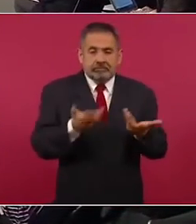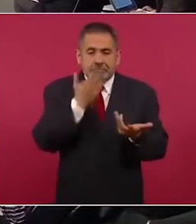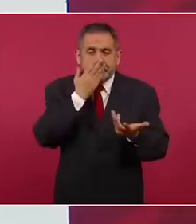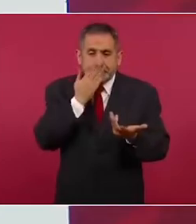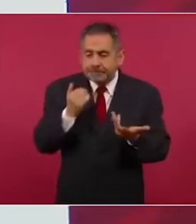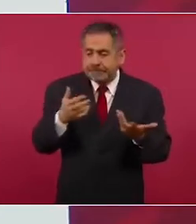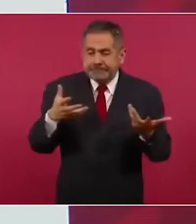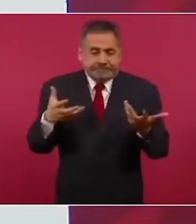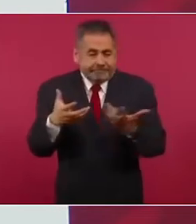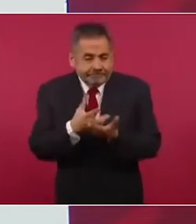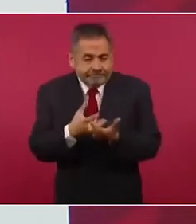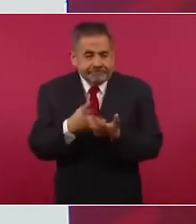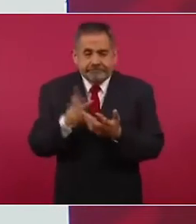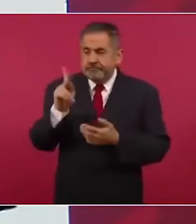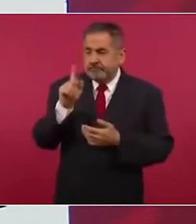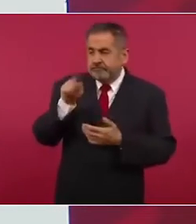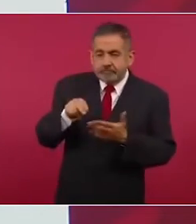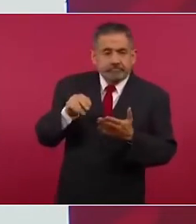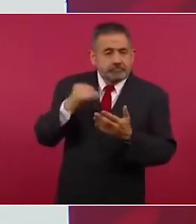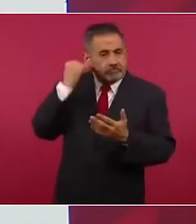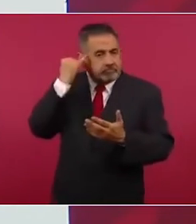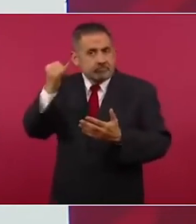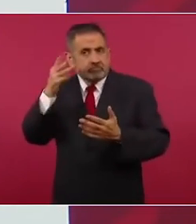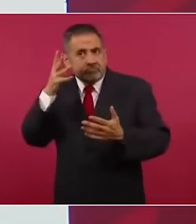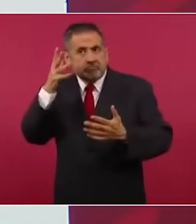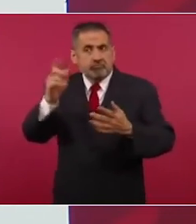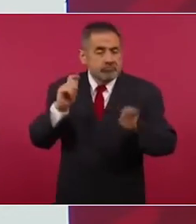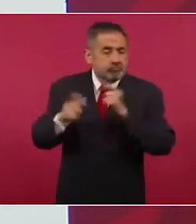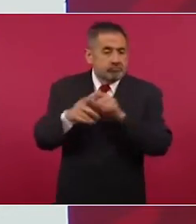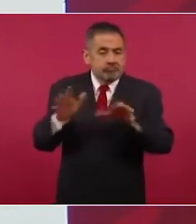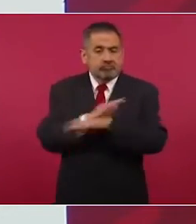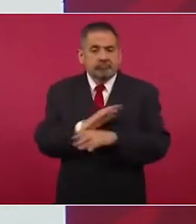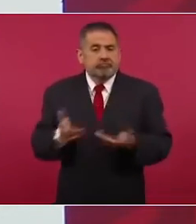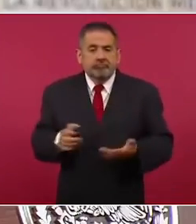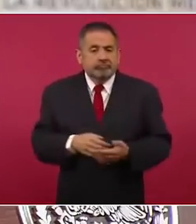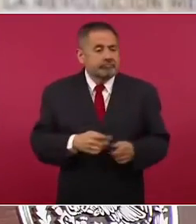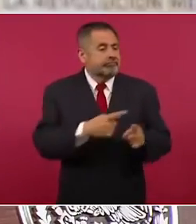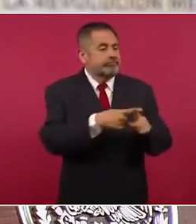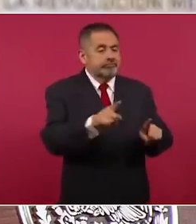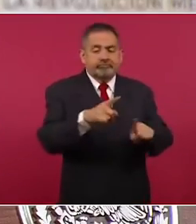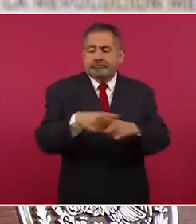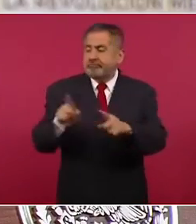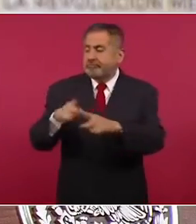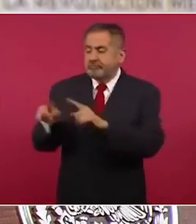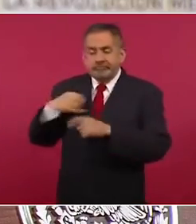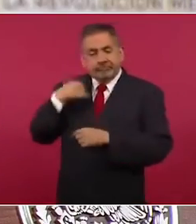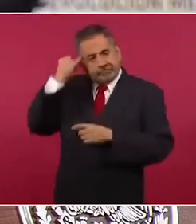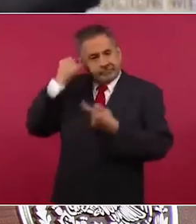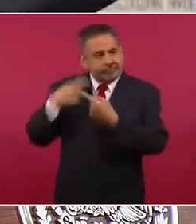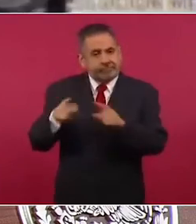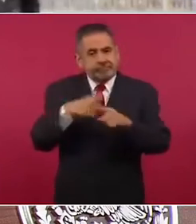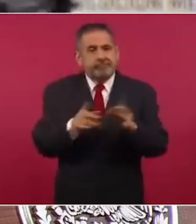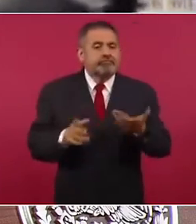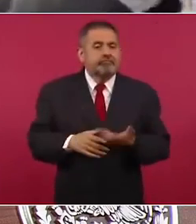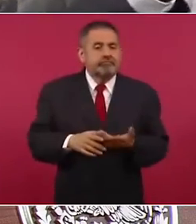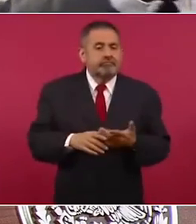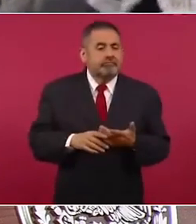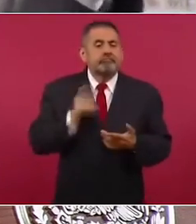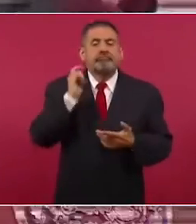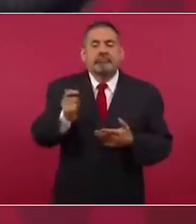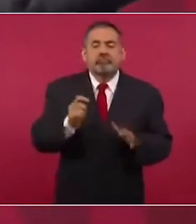un plan para transformar, es mantener